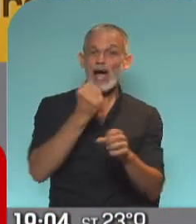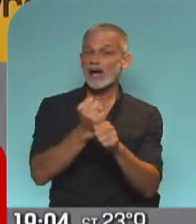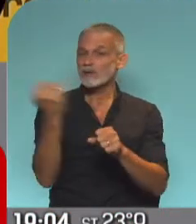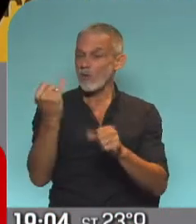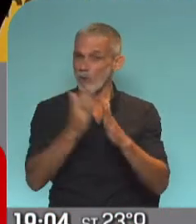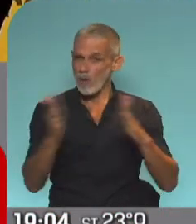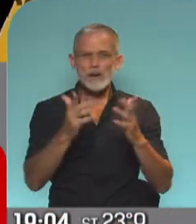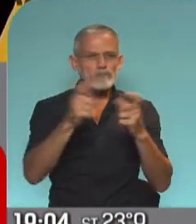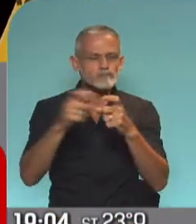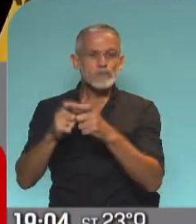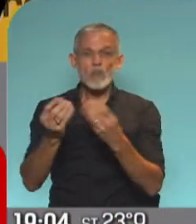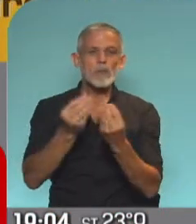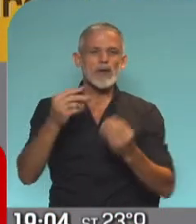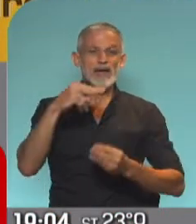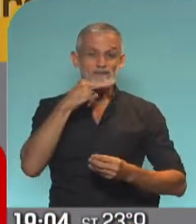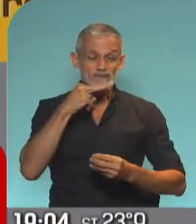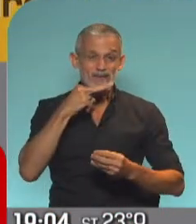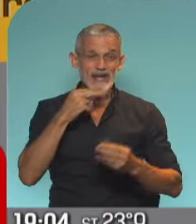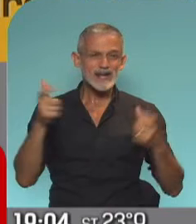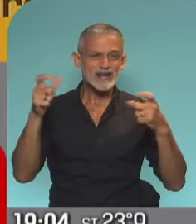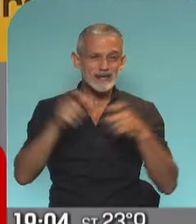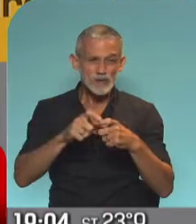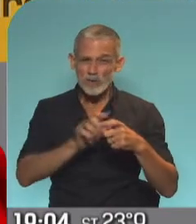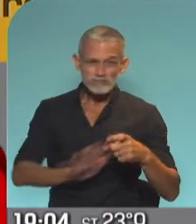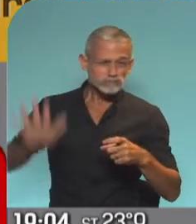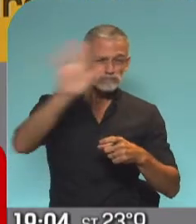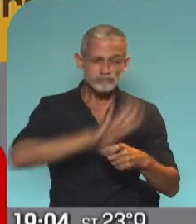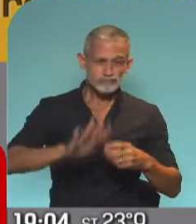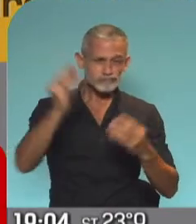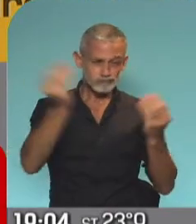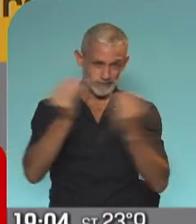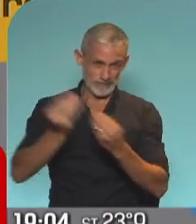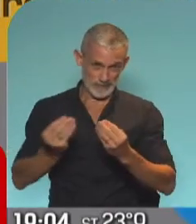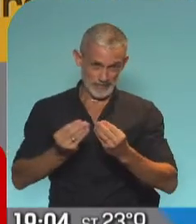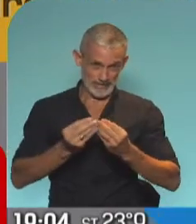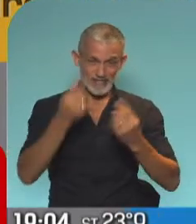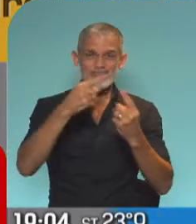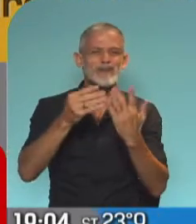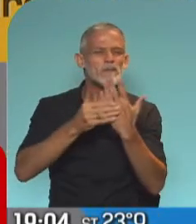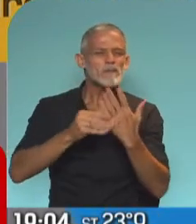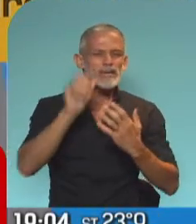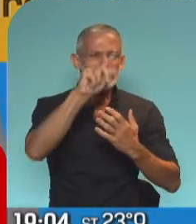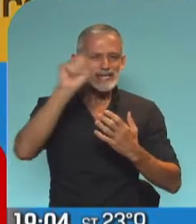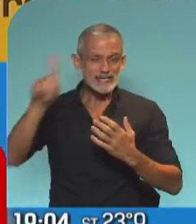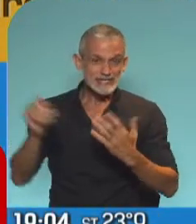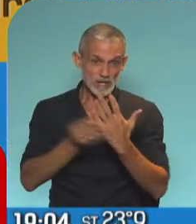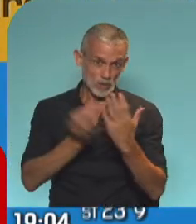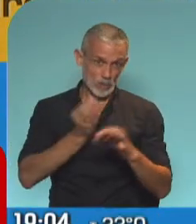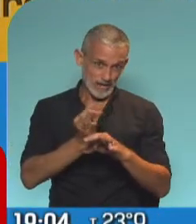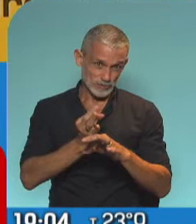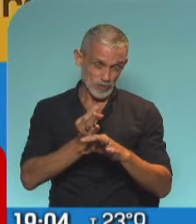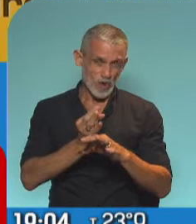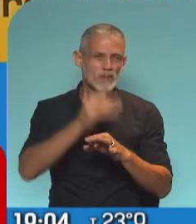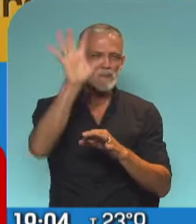porque el viernes hay una nueva reunión con todos los representantes de los diferentes Ministerios de Educación de las diferentes